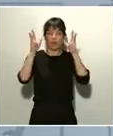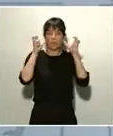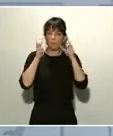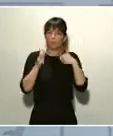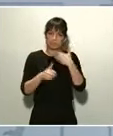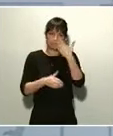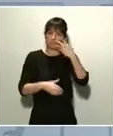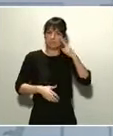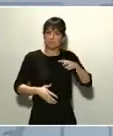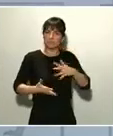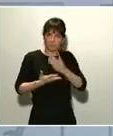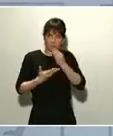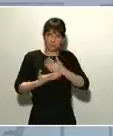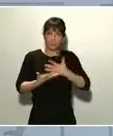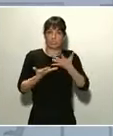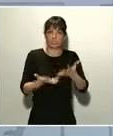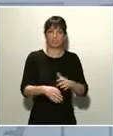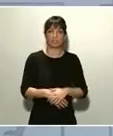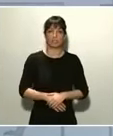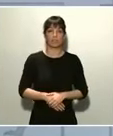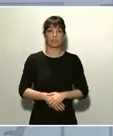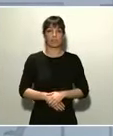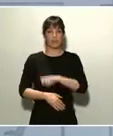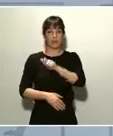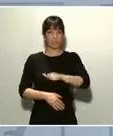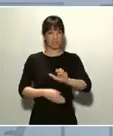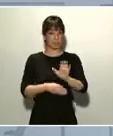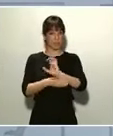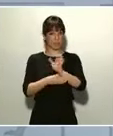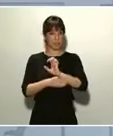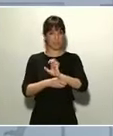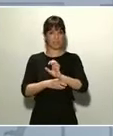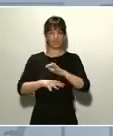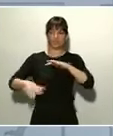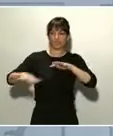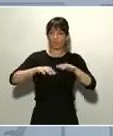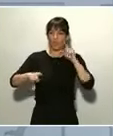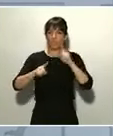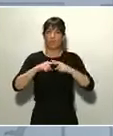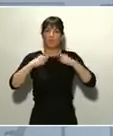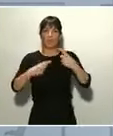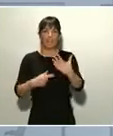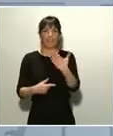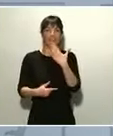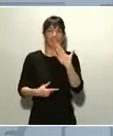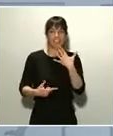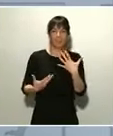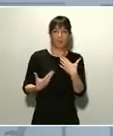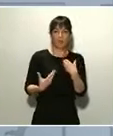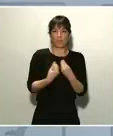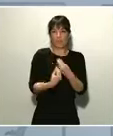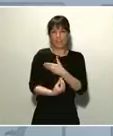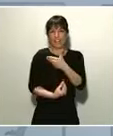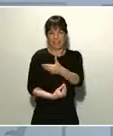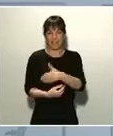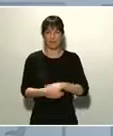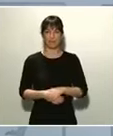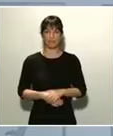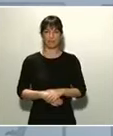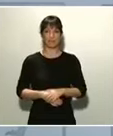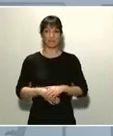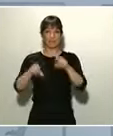Y nuestros creadores de cine se han movilizado para proporcionar compañía, entretenimiento. También la respuesta empresarial ha sido